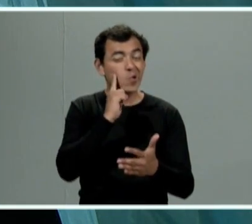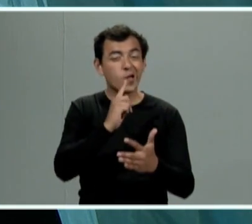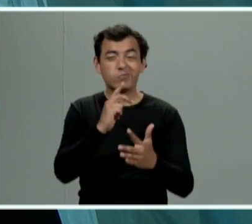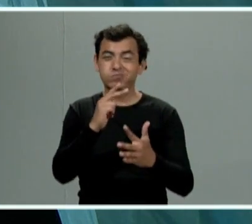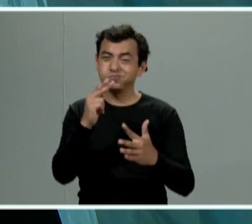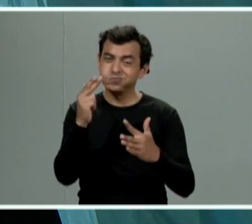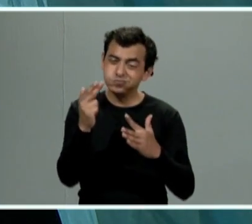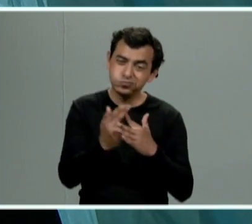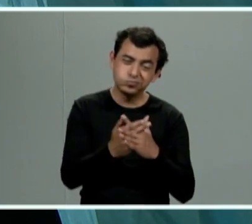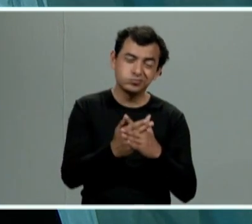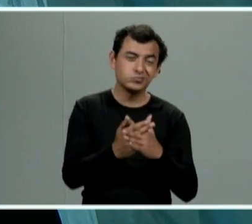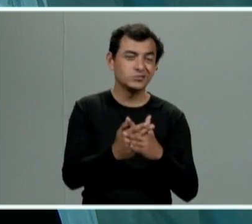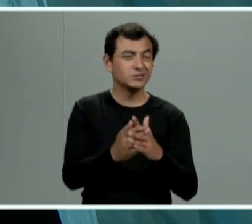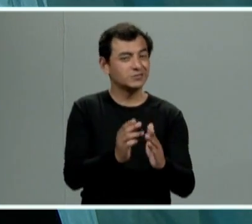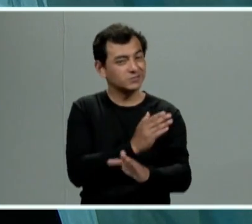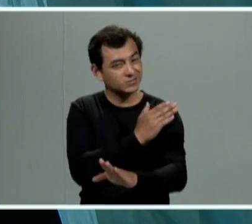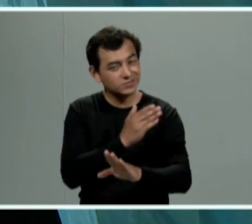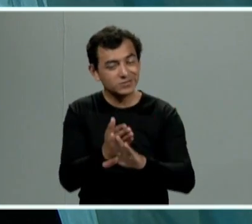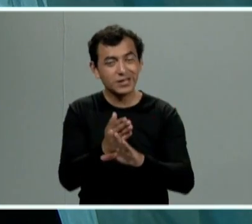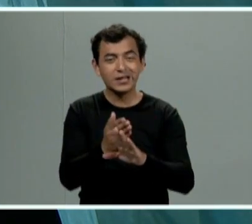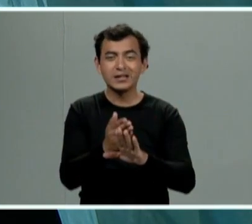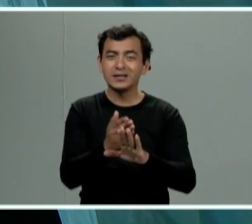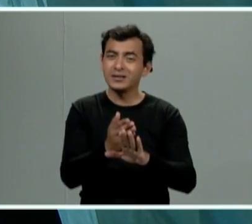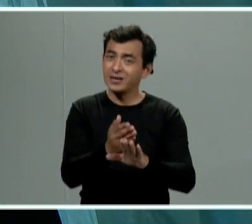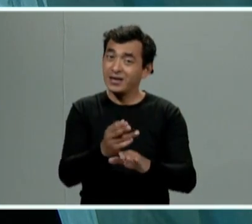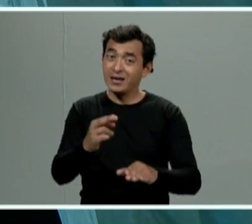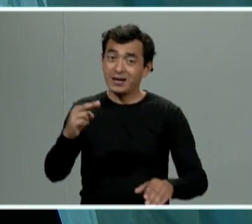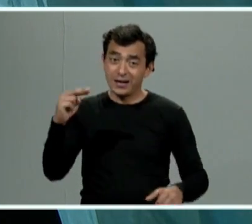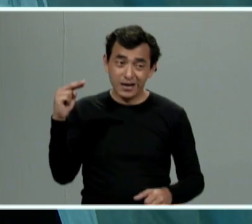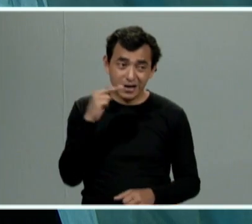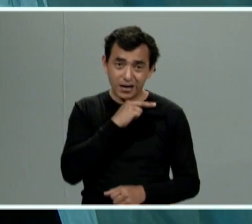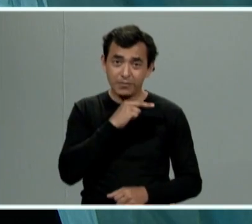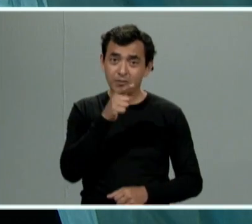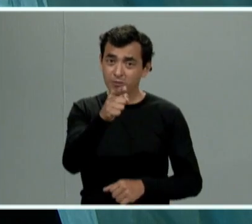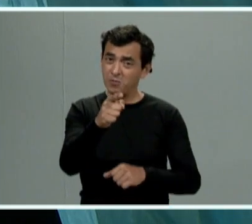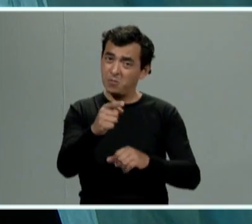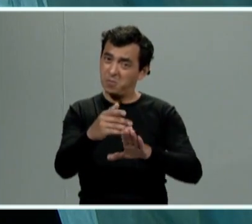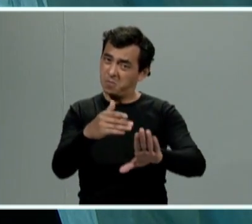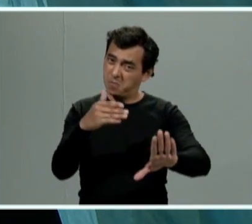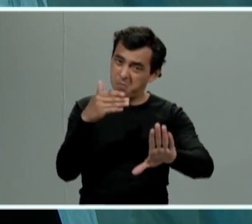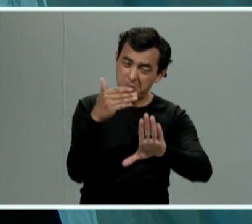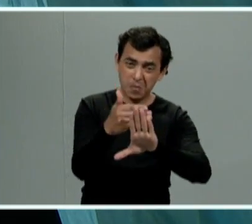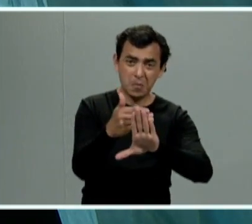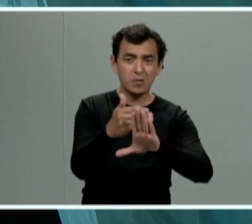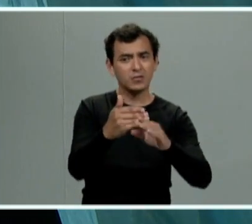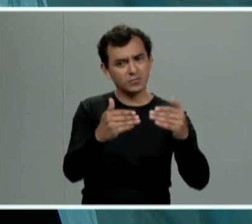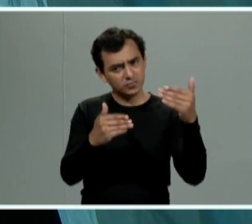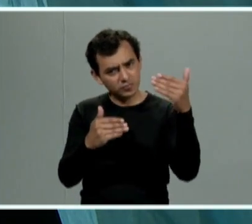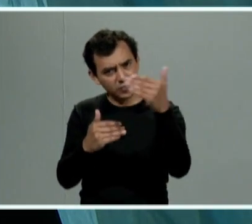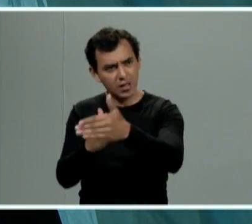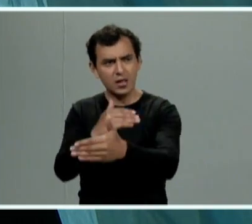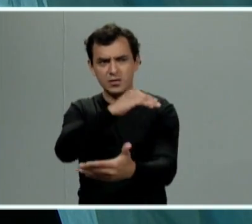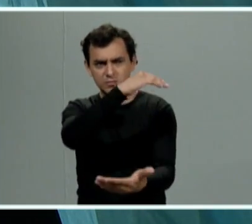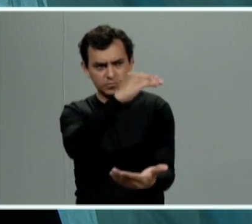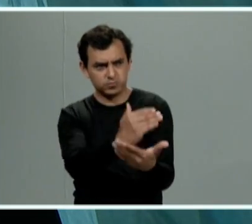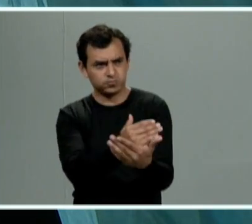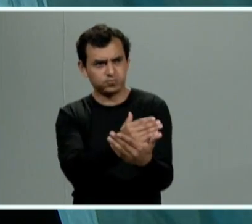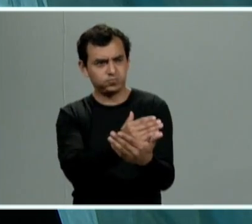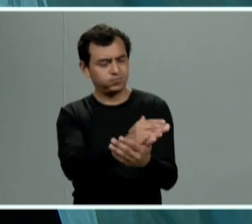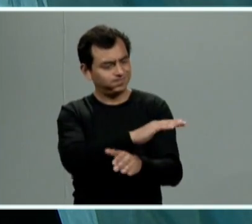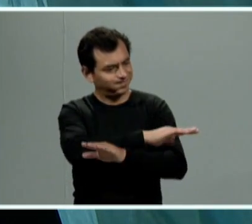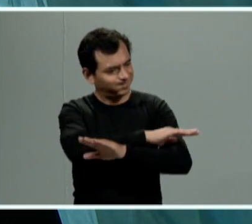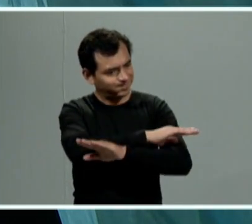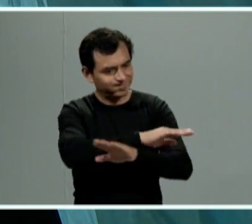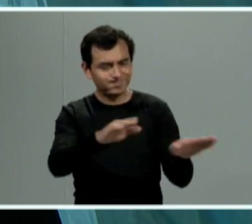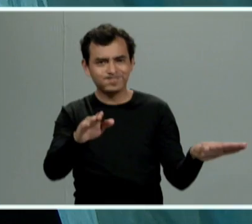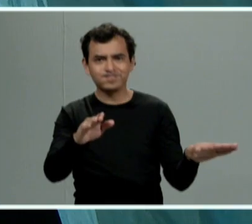lesiones fuertes para poder poner un alto y formular la denuncia nosotros como fiscales estamos